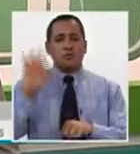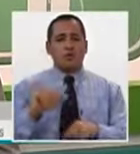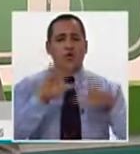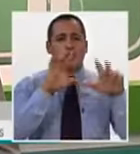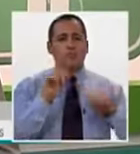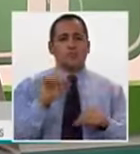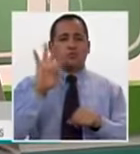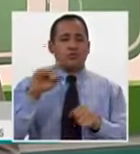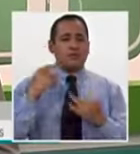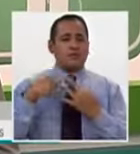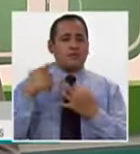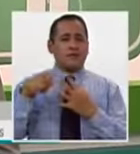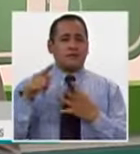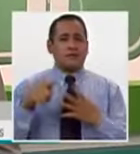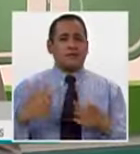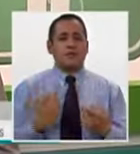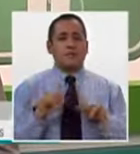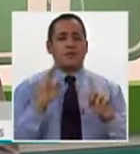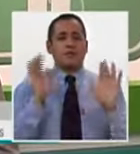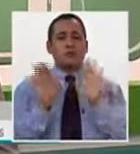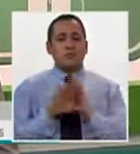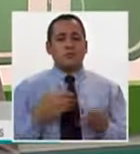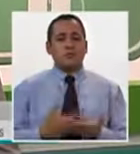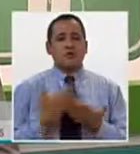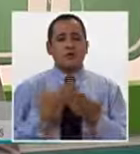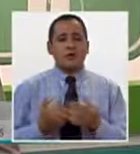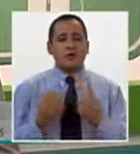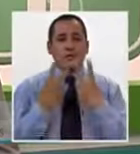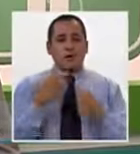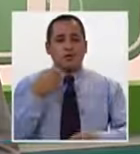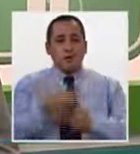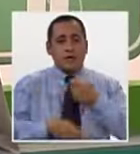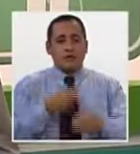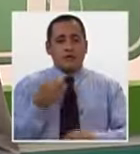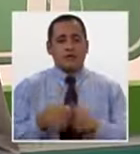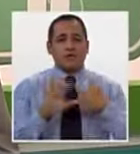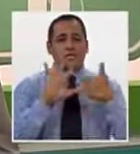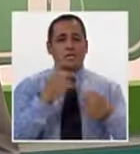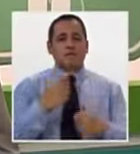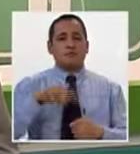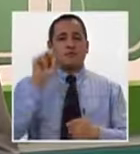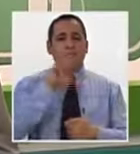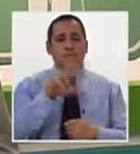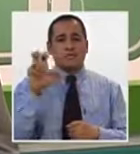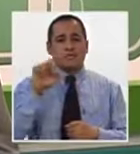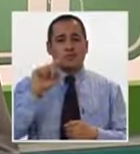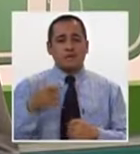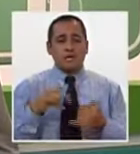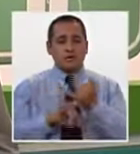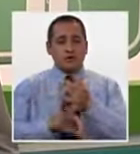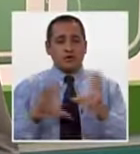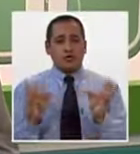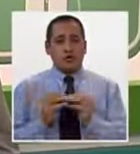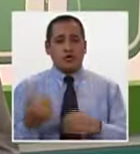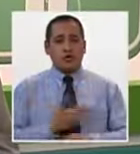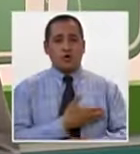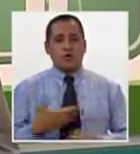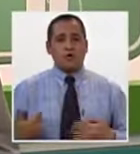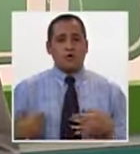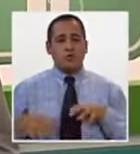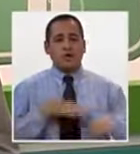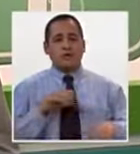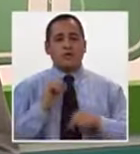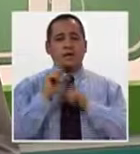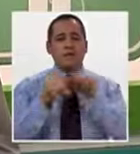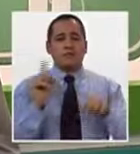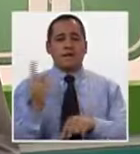8.4, etcétera, etcétera, pero hemos pretendido, con una inversión de 6.300.000 soles por parte del gobierno, hacer